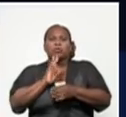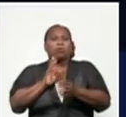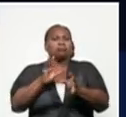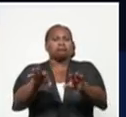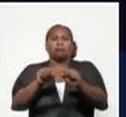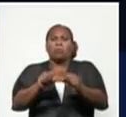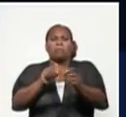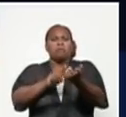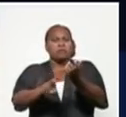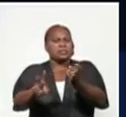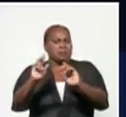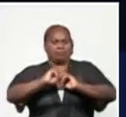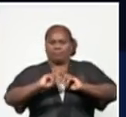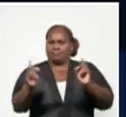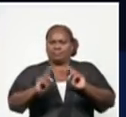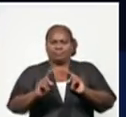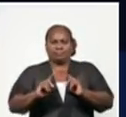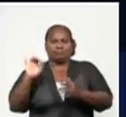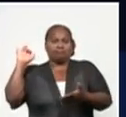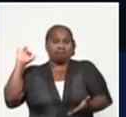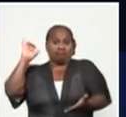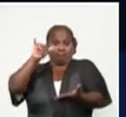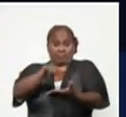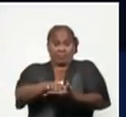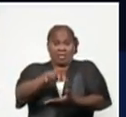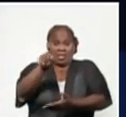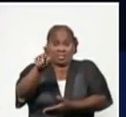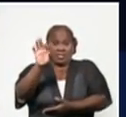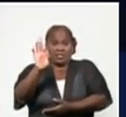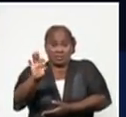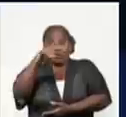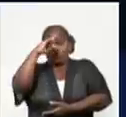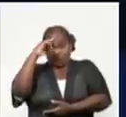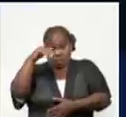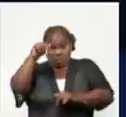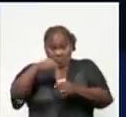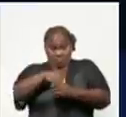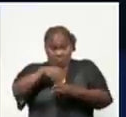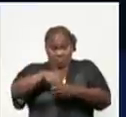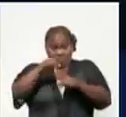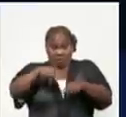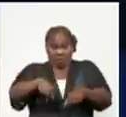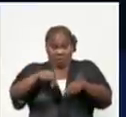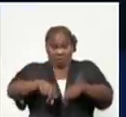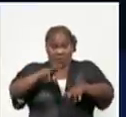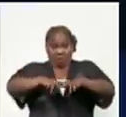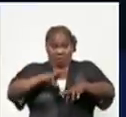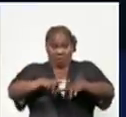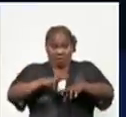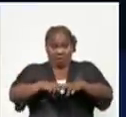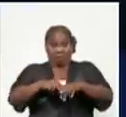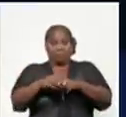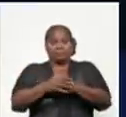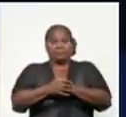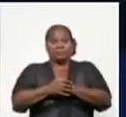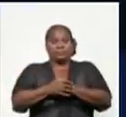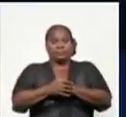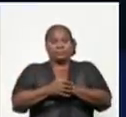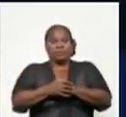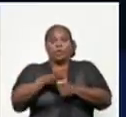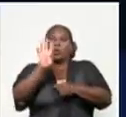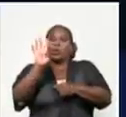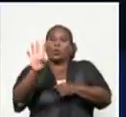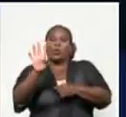como tal. De los 18 que sí son autóctonos, que son producto de la transmisión en Cuba, pues cuatro